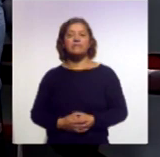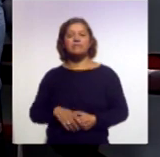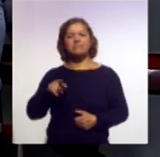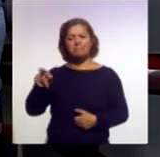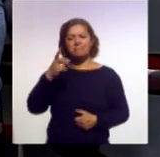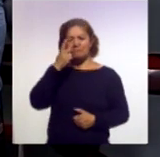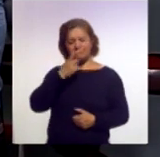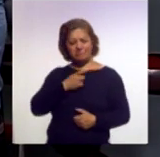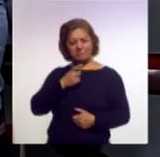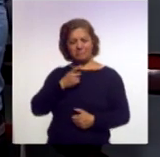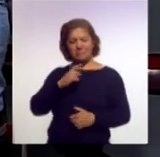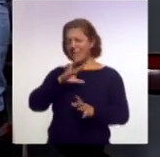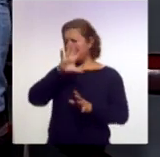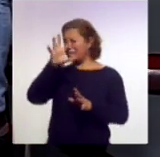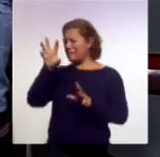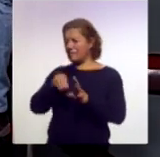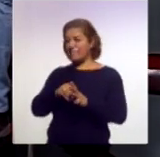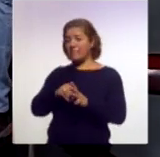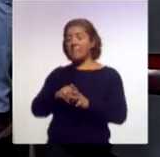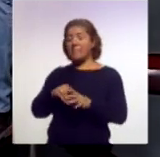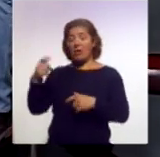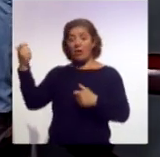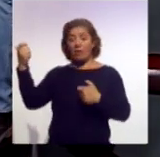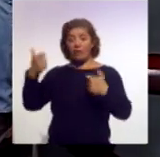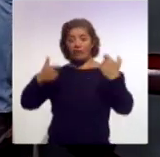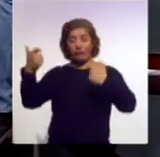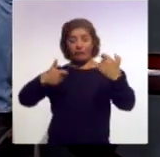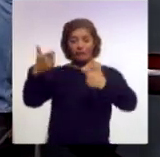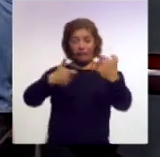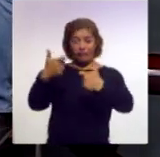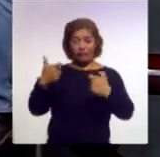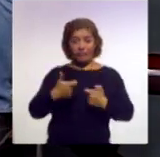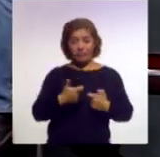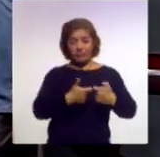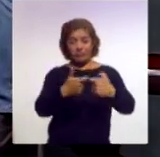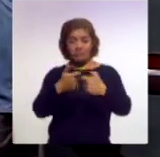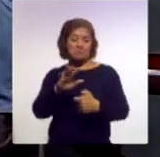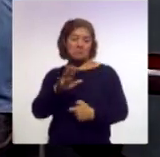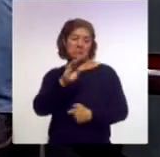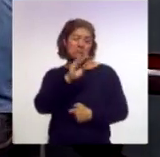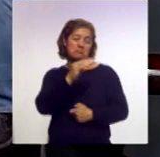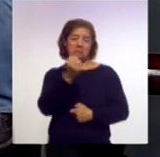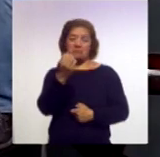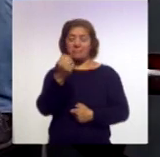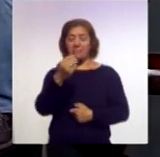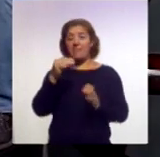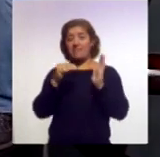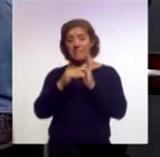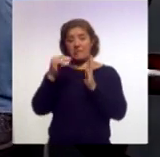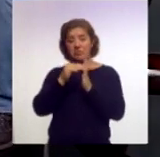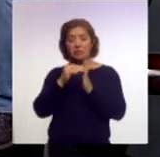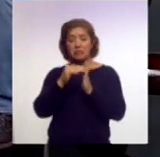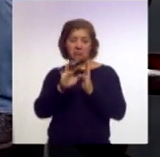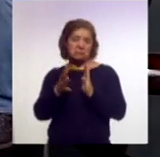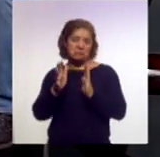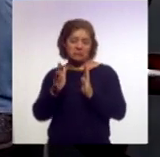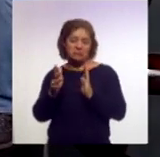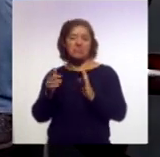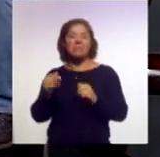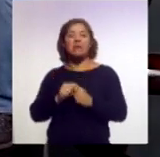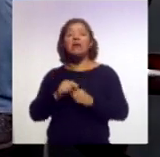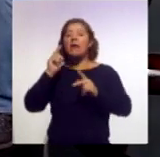una derrama económica del Carnaval de poco más de 49 millones de pesos con la visita